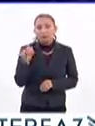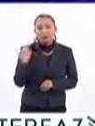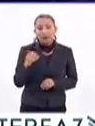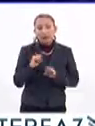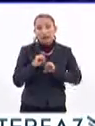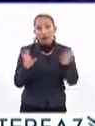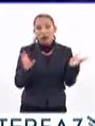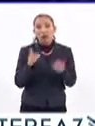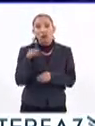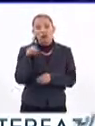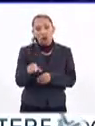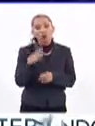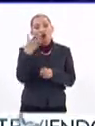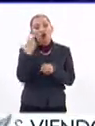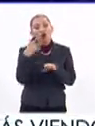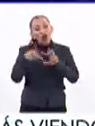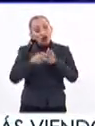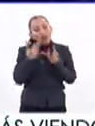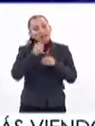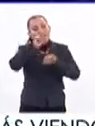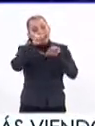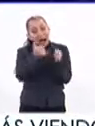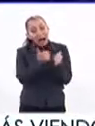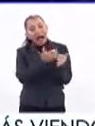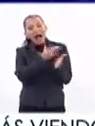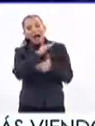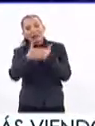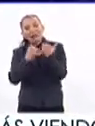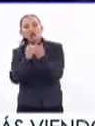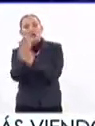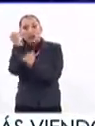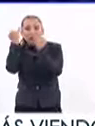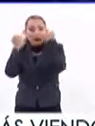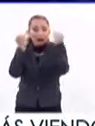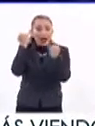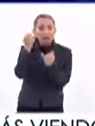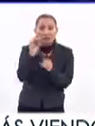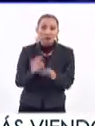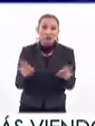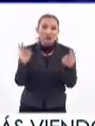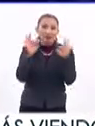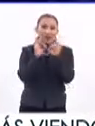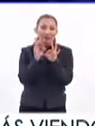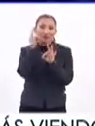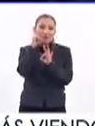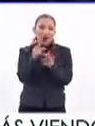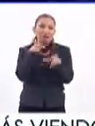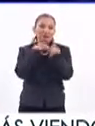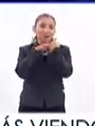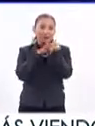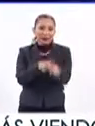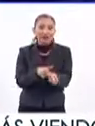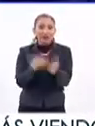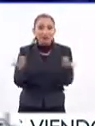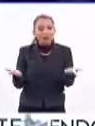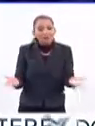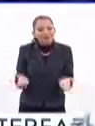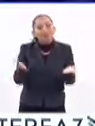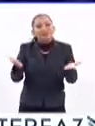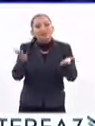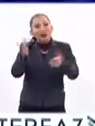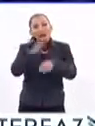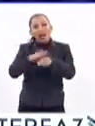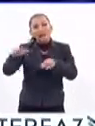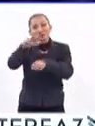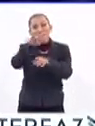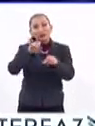y por supuesto que reconstituir el arte y generar de ahí nuevas estrategias es fundamental para seguir rehabilitando